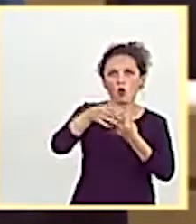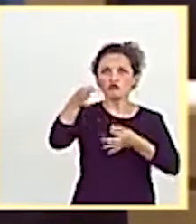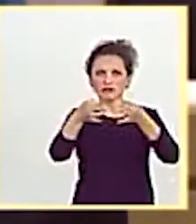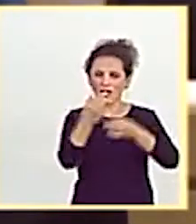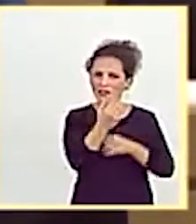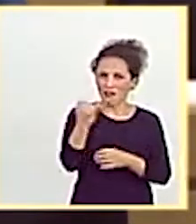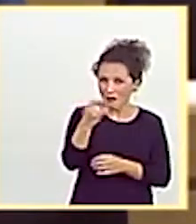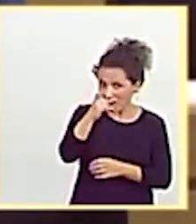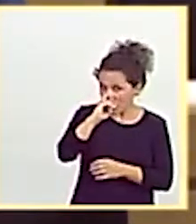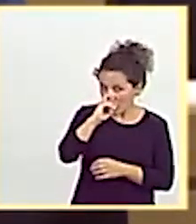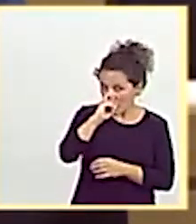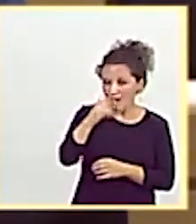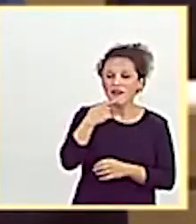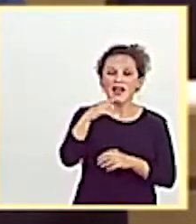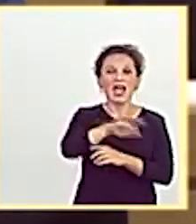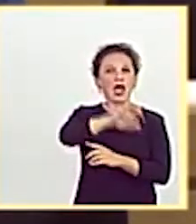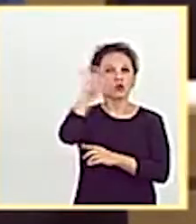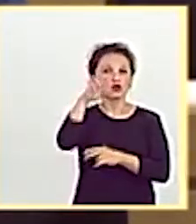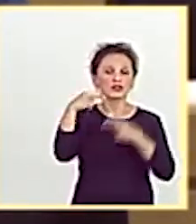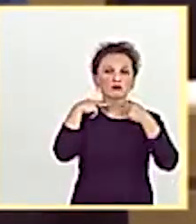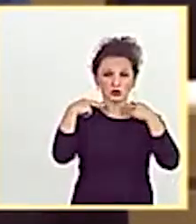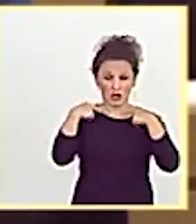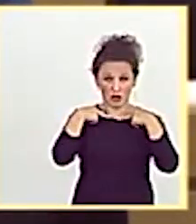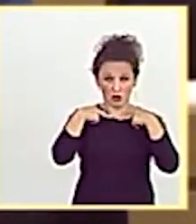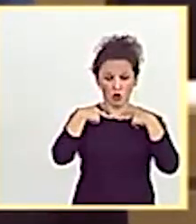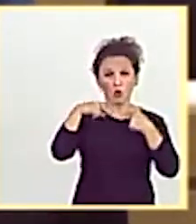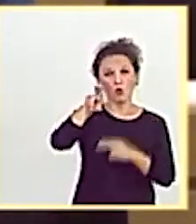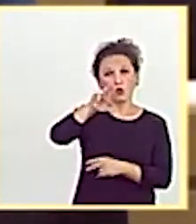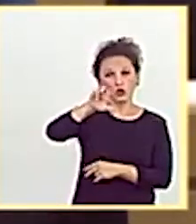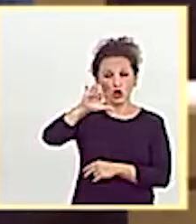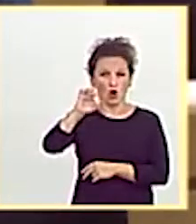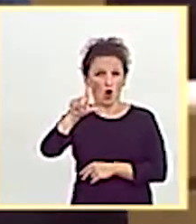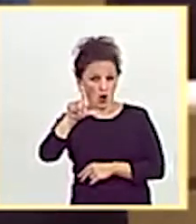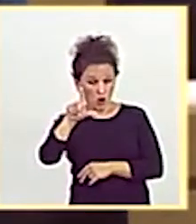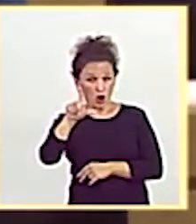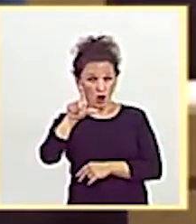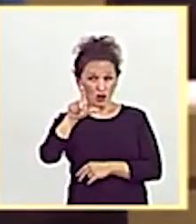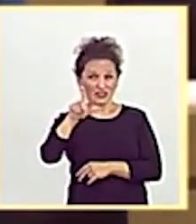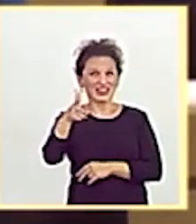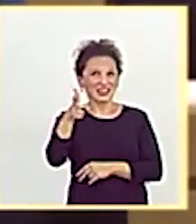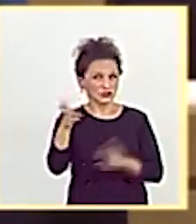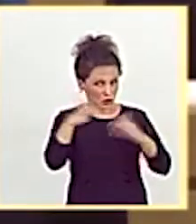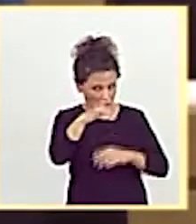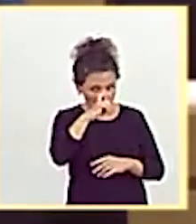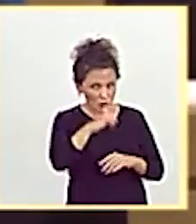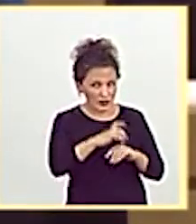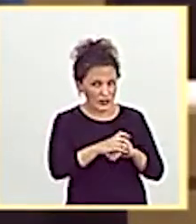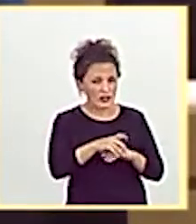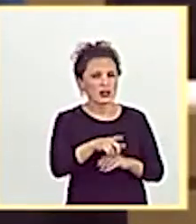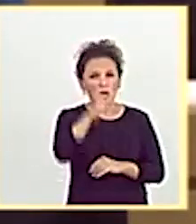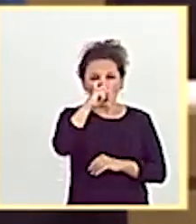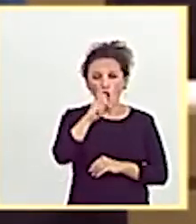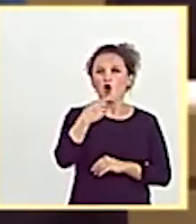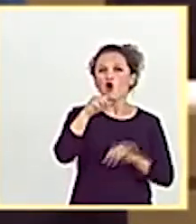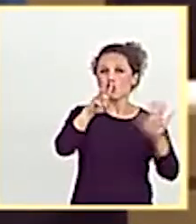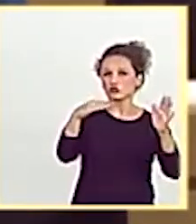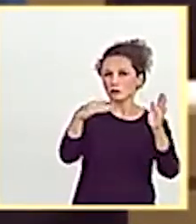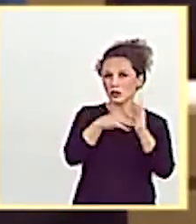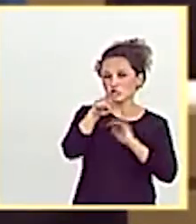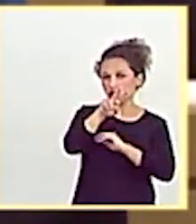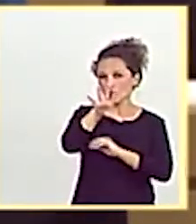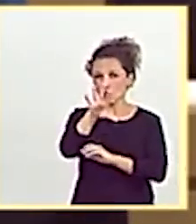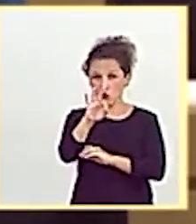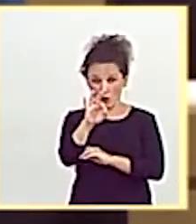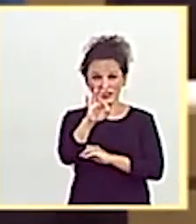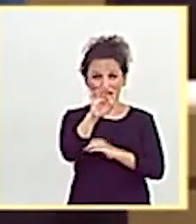¿Recuerda al eurodiputado electo Uriol Junqueras, privado de sus derechos? ¿Recuerda a los 2.850 represaliados